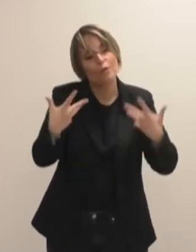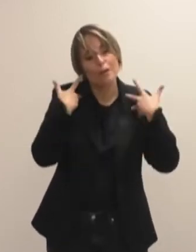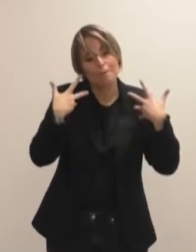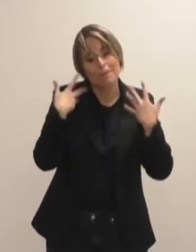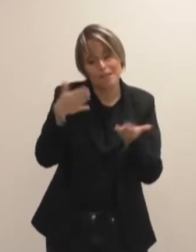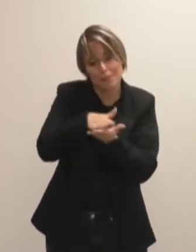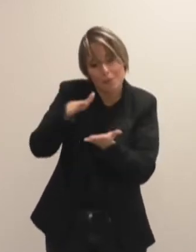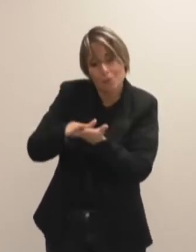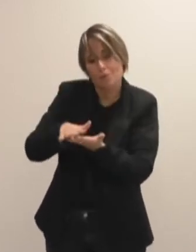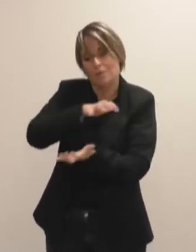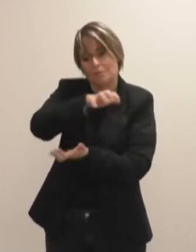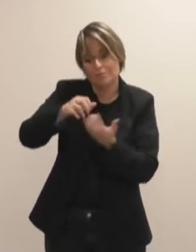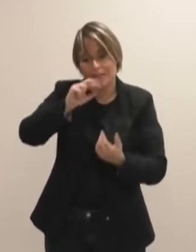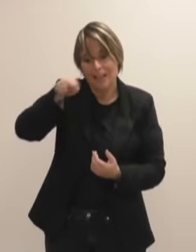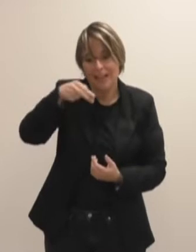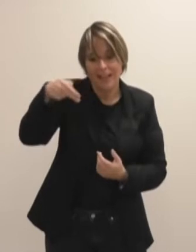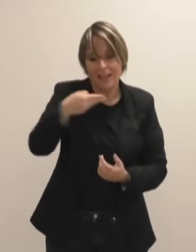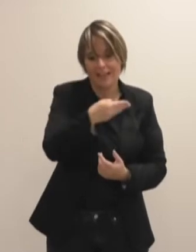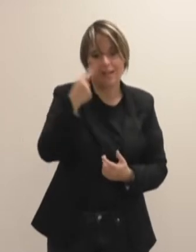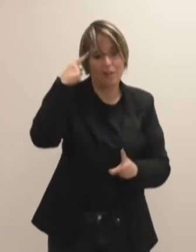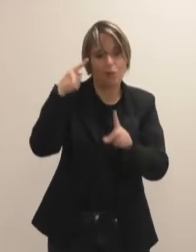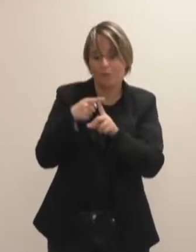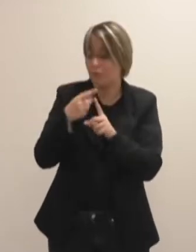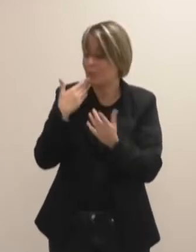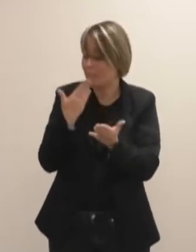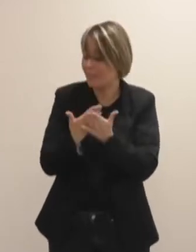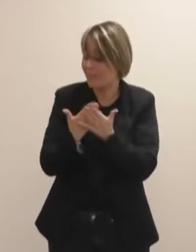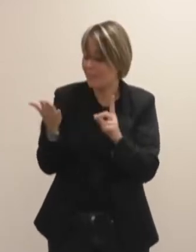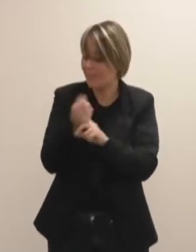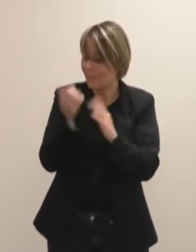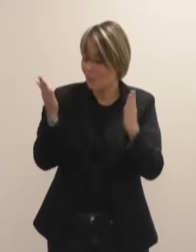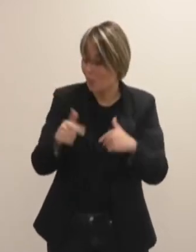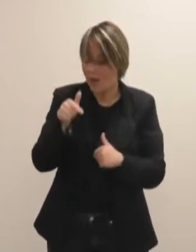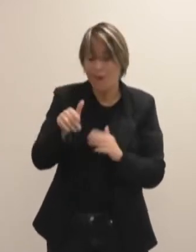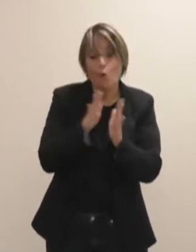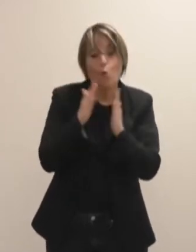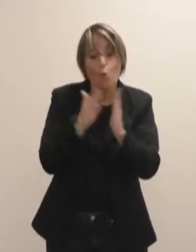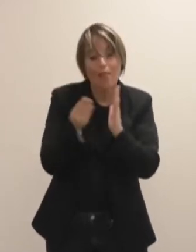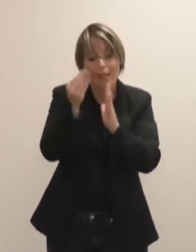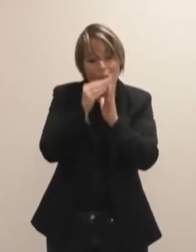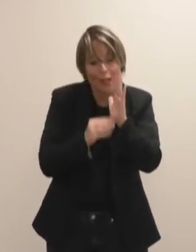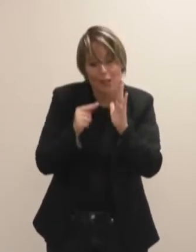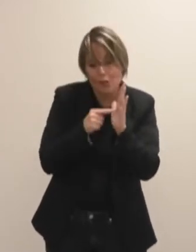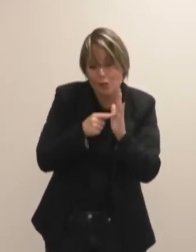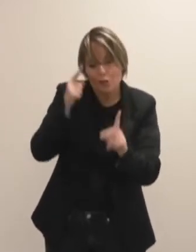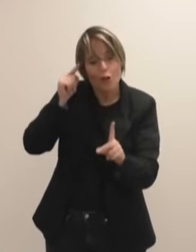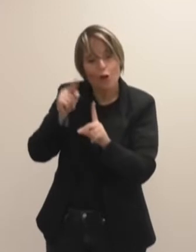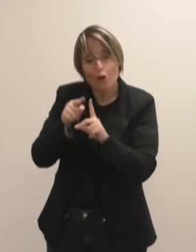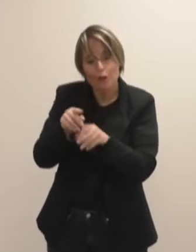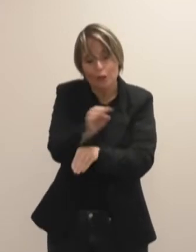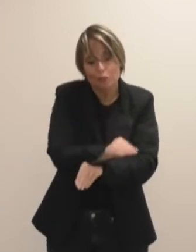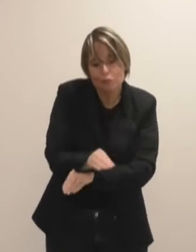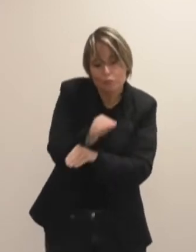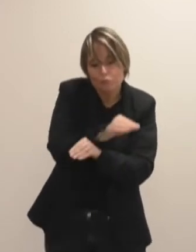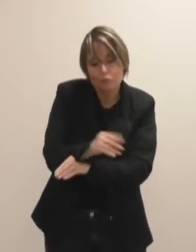del terrorismo de ETA en casos de esclarecimiento incompleto. Estos cuadernos son una contribución que busca reparar en la medida de lo